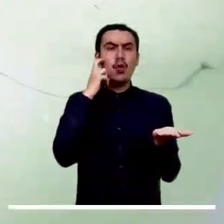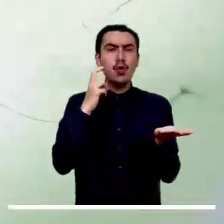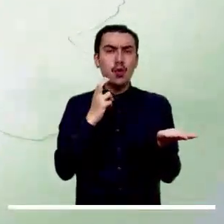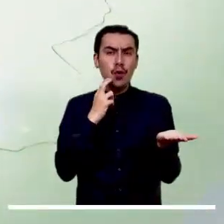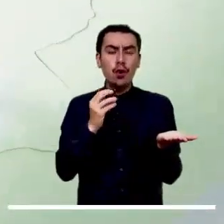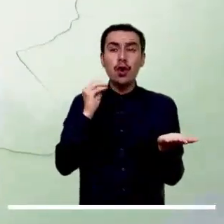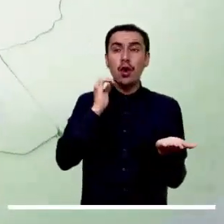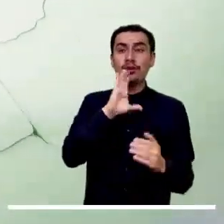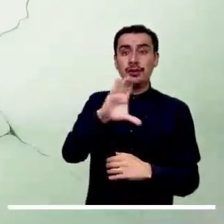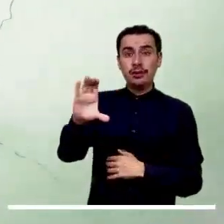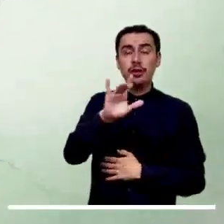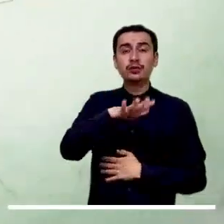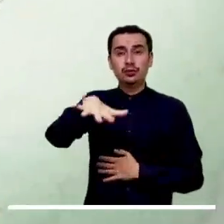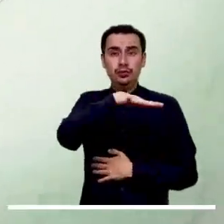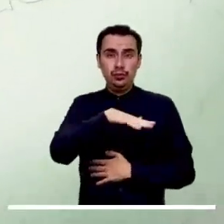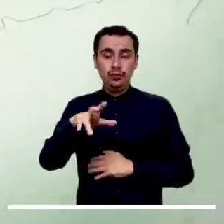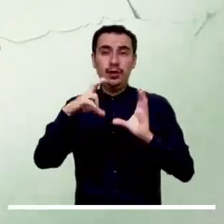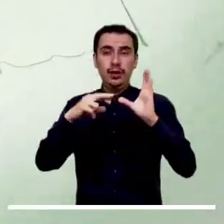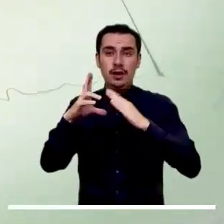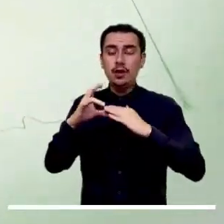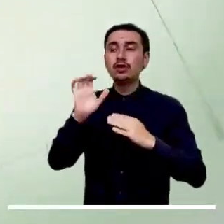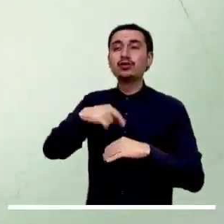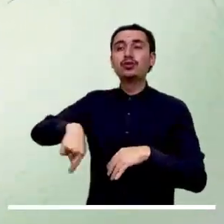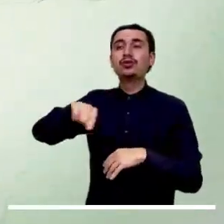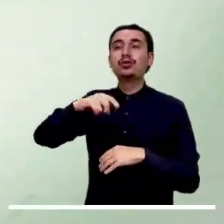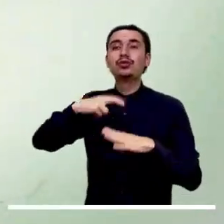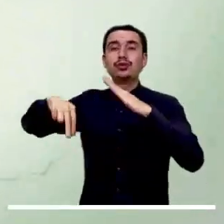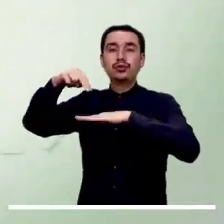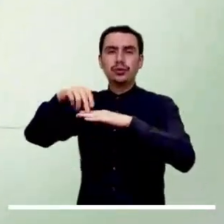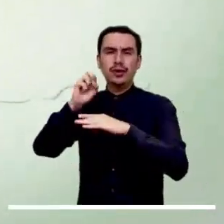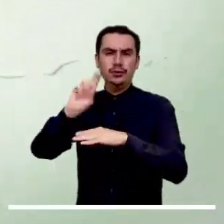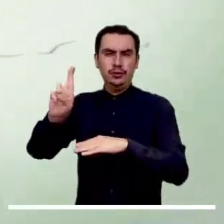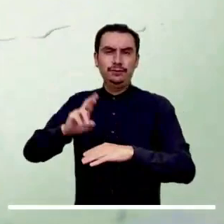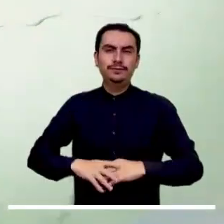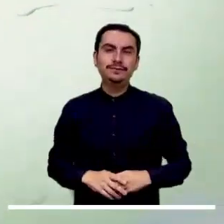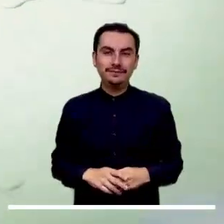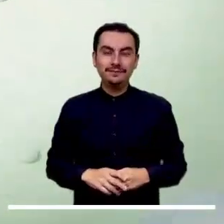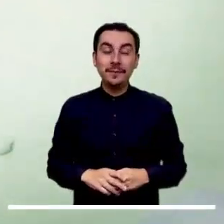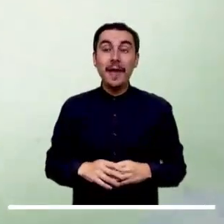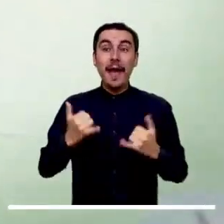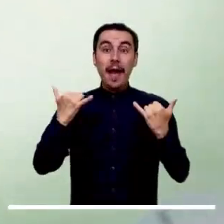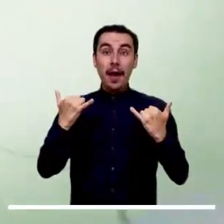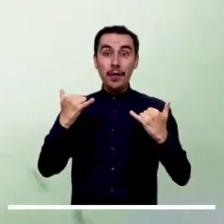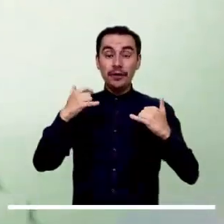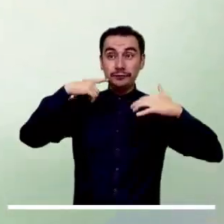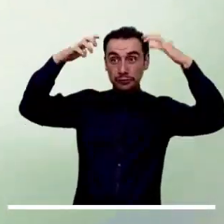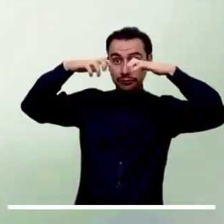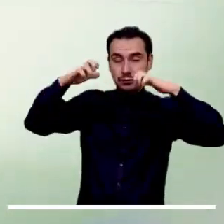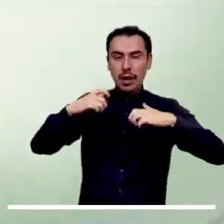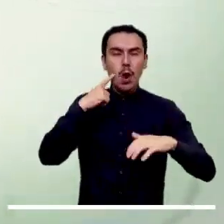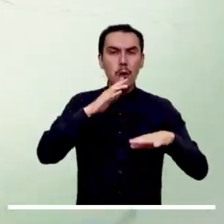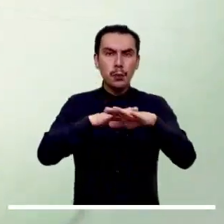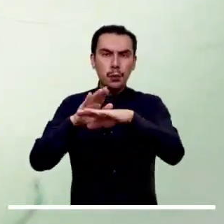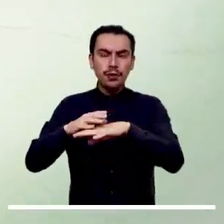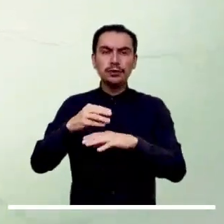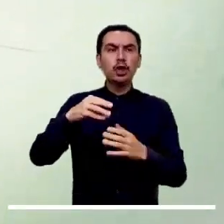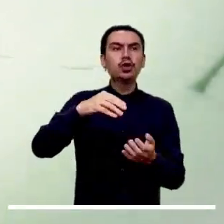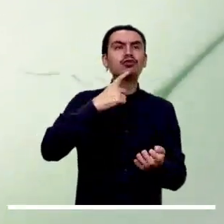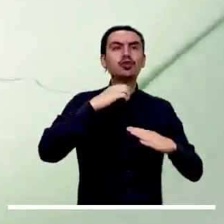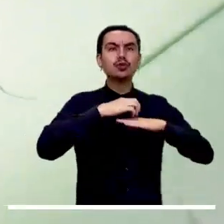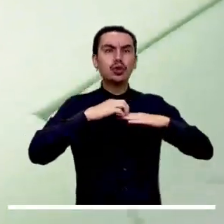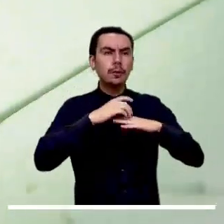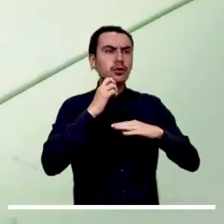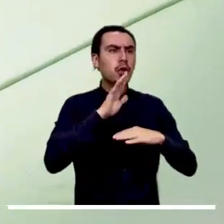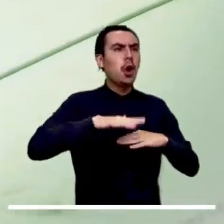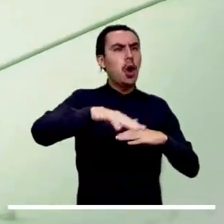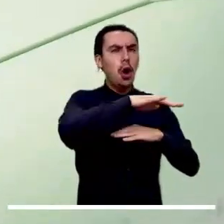Oriente de Cauca y Oriente de Nariño. Las aguas andinas podrían hacer presencia en Antioquia, Santander, Occidente y Sur